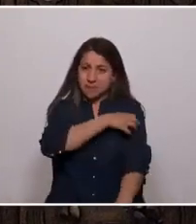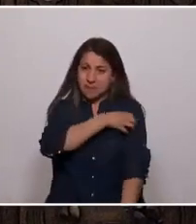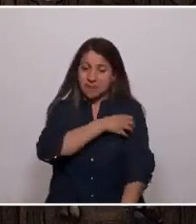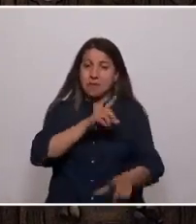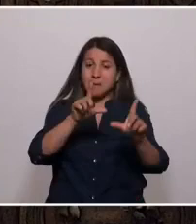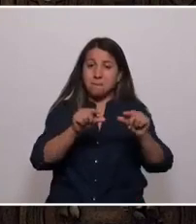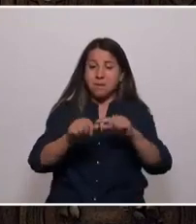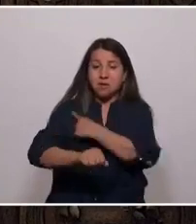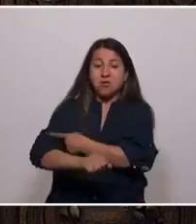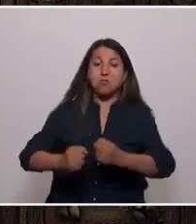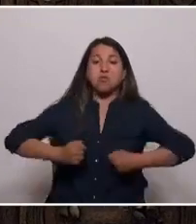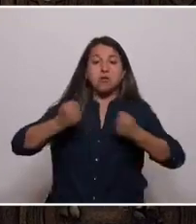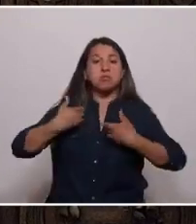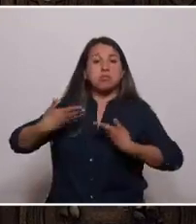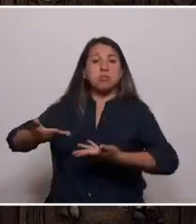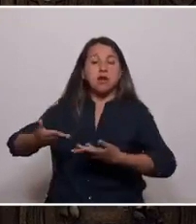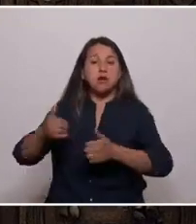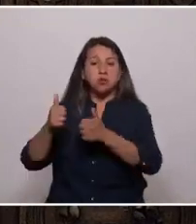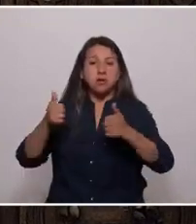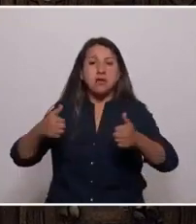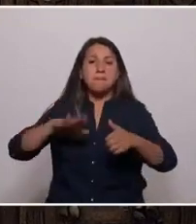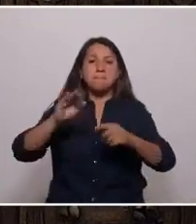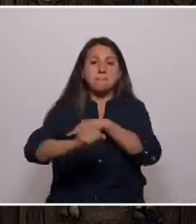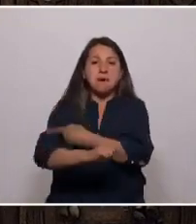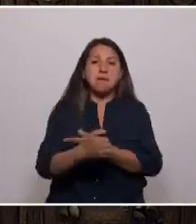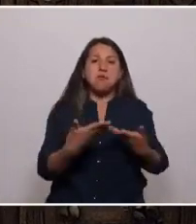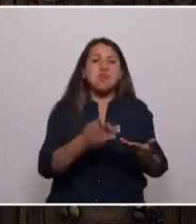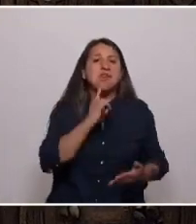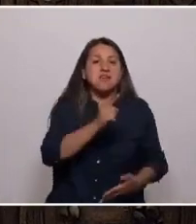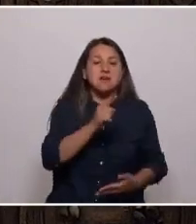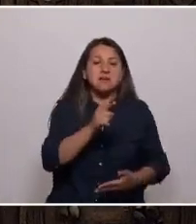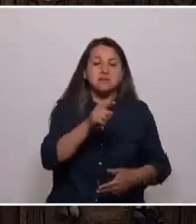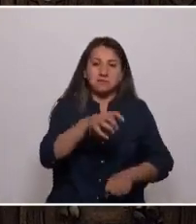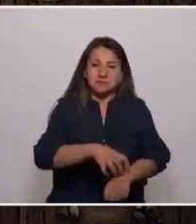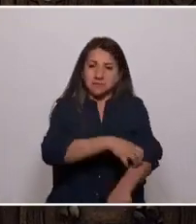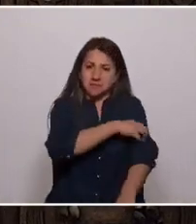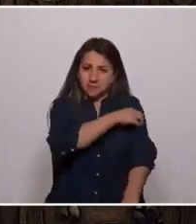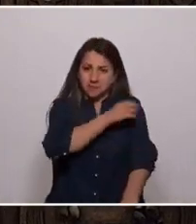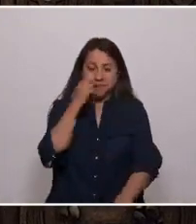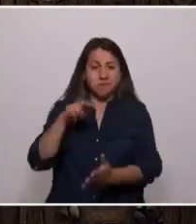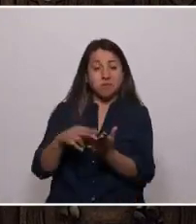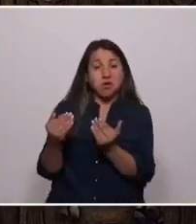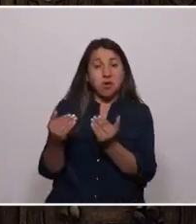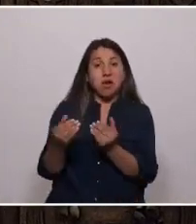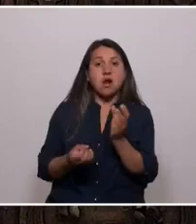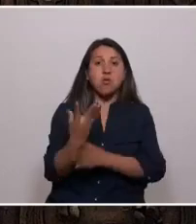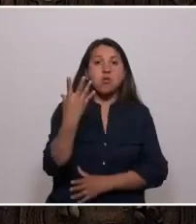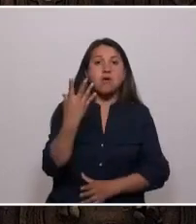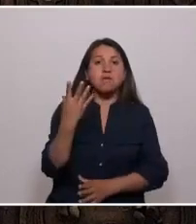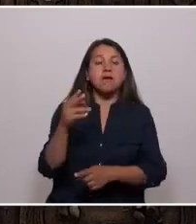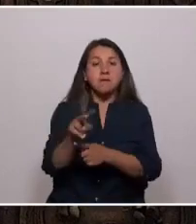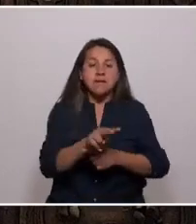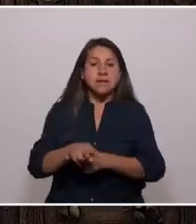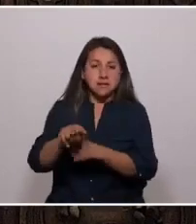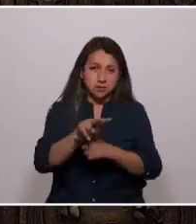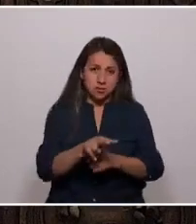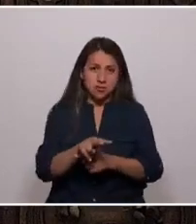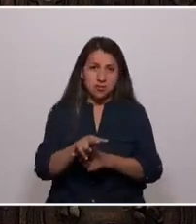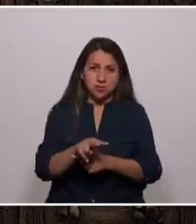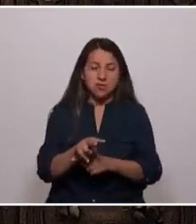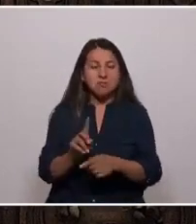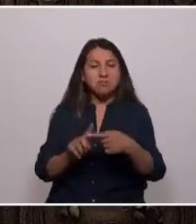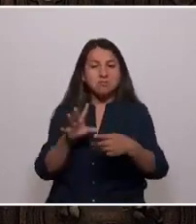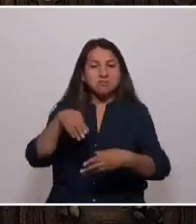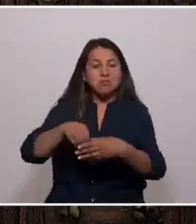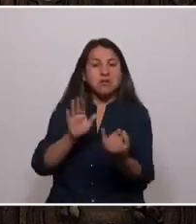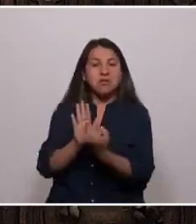poder a las autoridades y más poder a los territorios. Aspiramos a una nueva división política-administrativa que involucre la